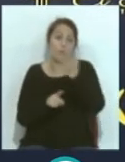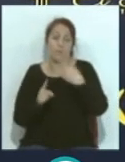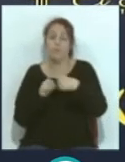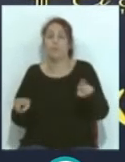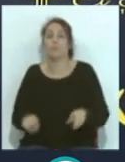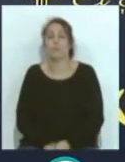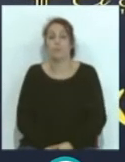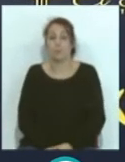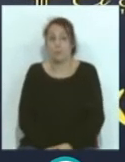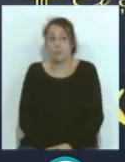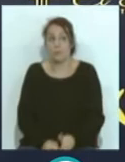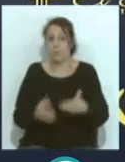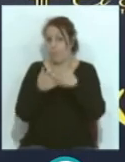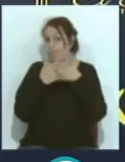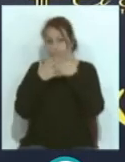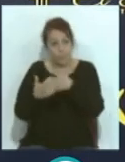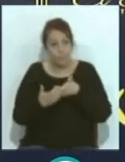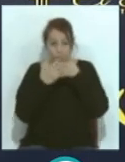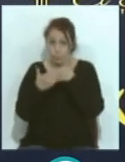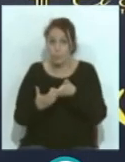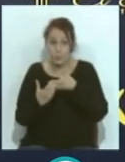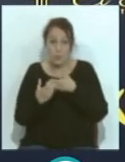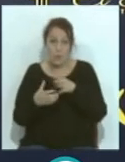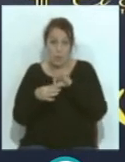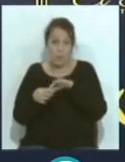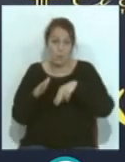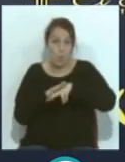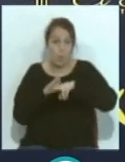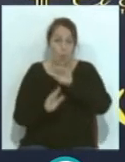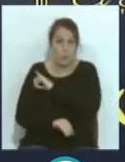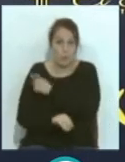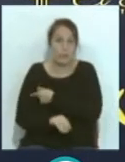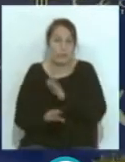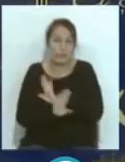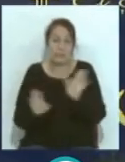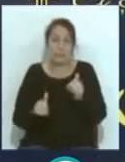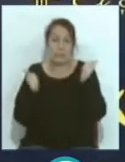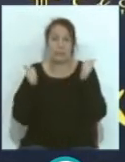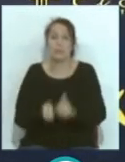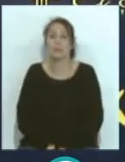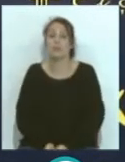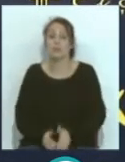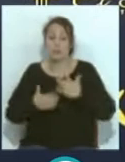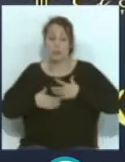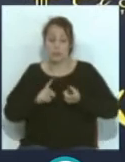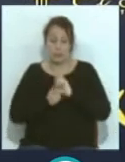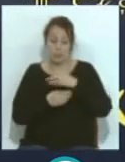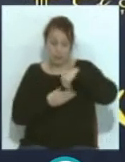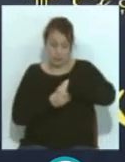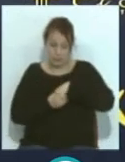Bueno, pues pelear contra ellos, pelear futbolísticamente, deportivamente contra ellos y nada más. El vestuario está formado por